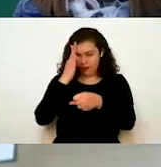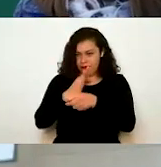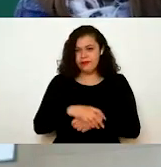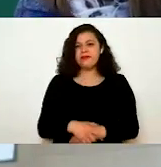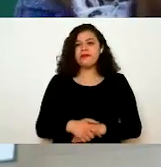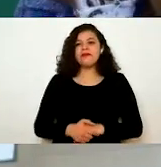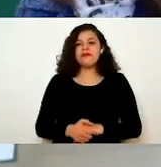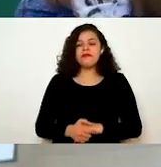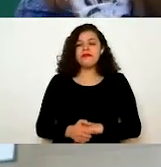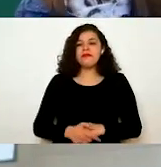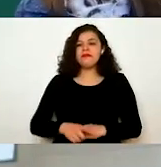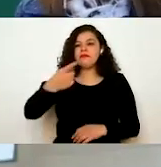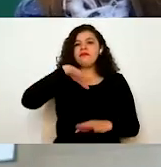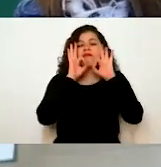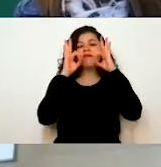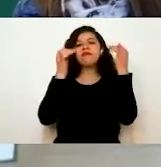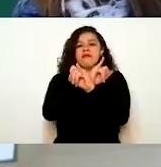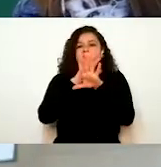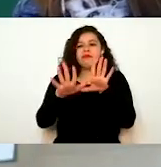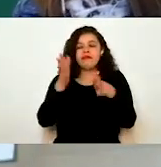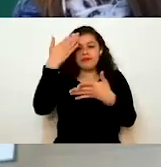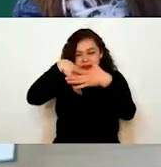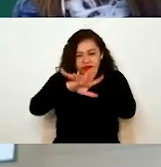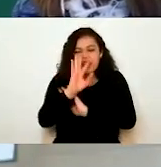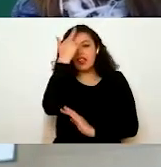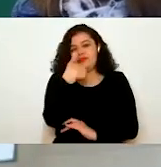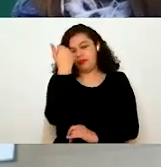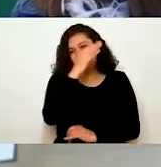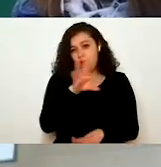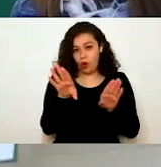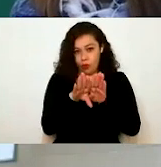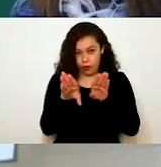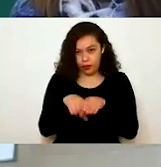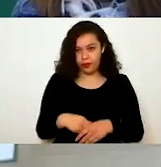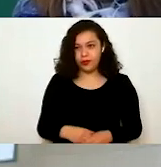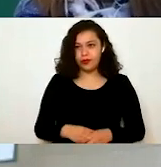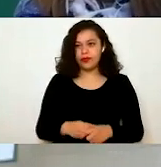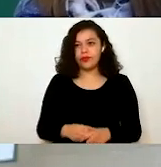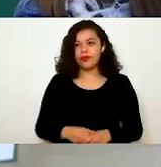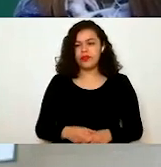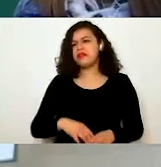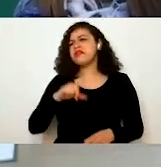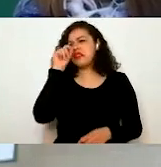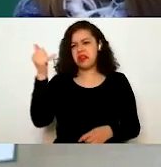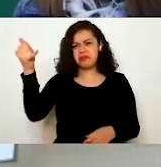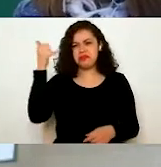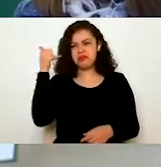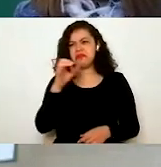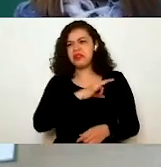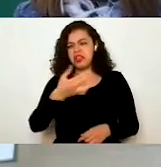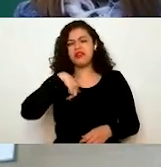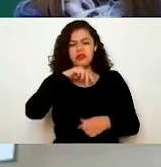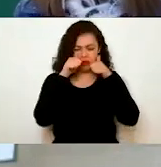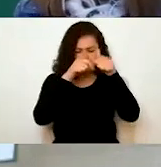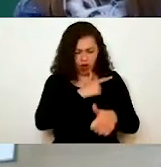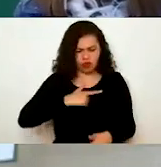manera pueden ustedes tener esa información. A lo mejor, bueno, ustedes pueden seguir hablando, por supuesto, a la mesa, se les vamos a seguir atendiendo con mucho